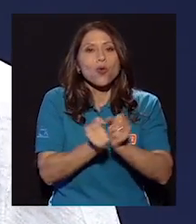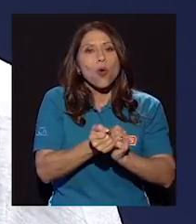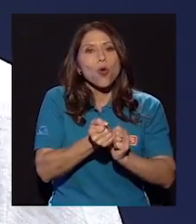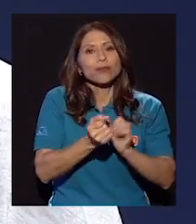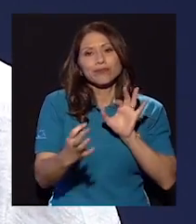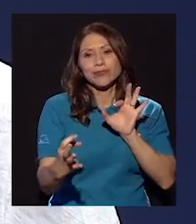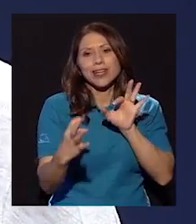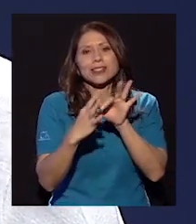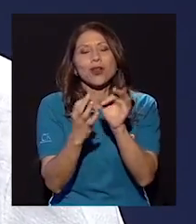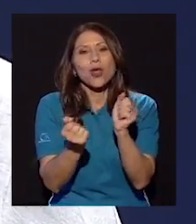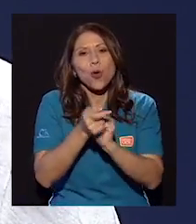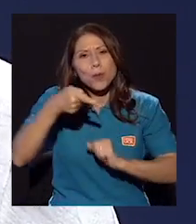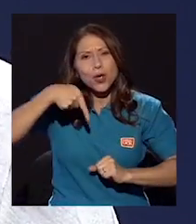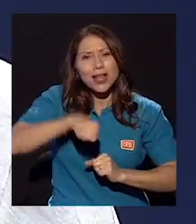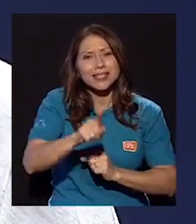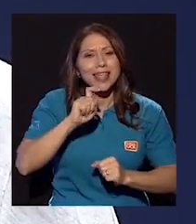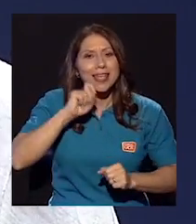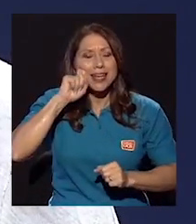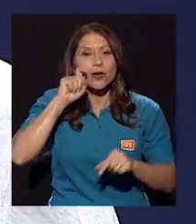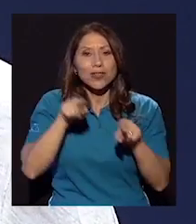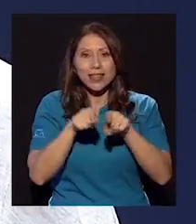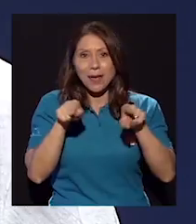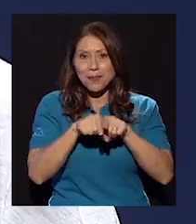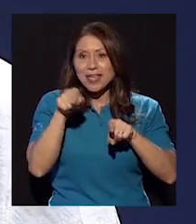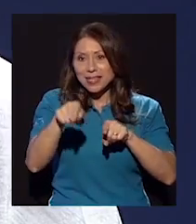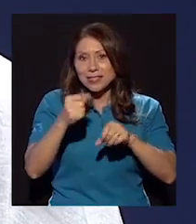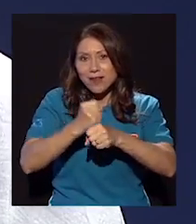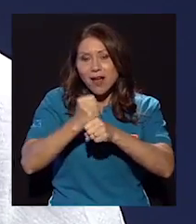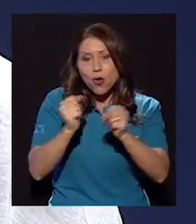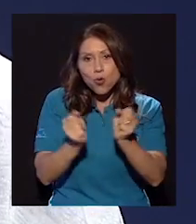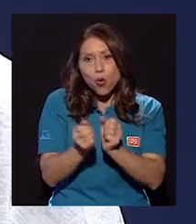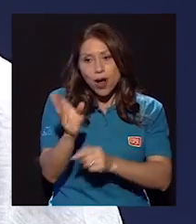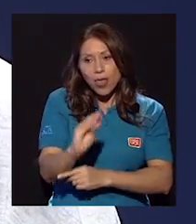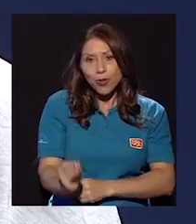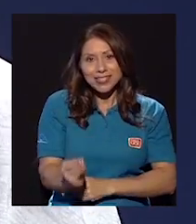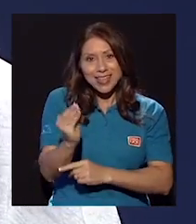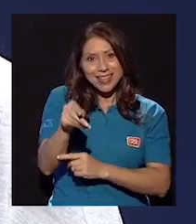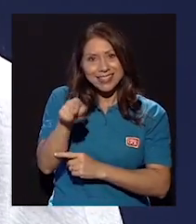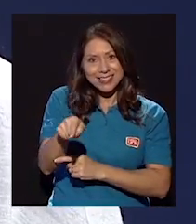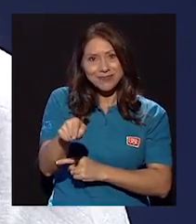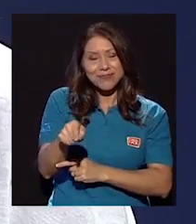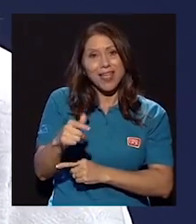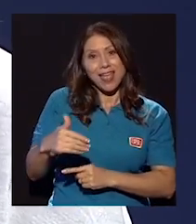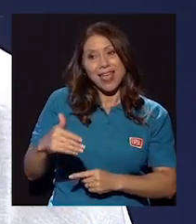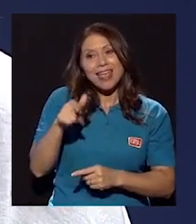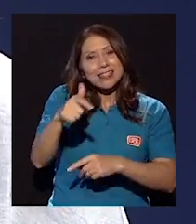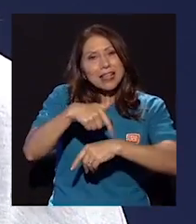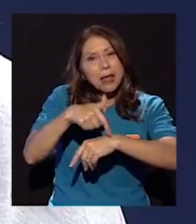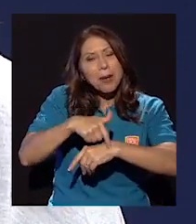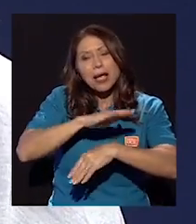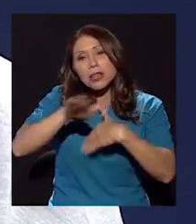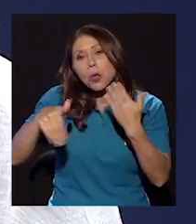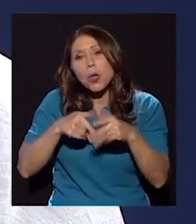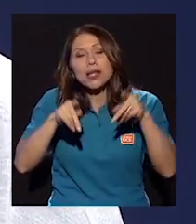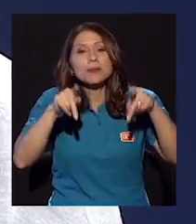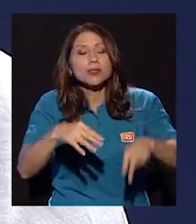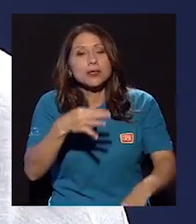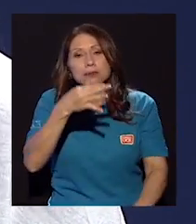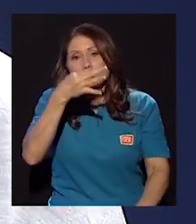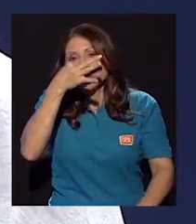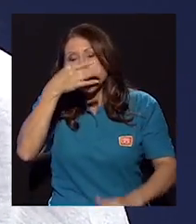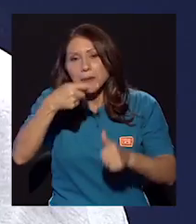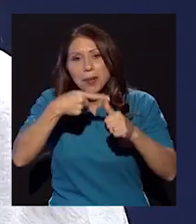violencia de género y demás. Y dentro del trabajo que realizo con adolescentes que están en esa etapa en la que todos nos enamoramos por primera vez y hay